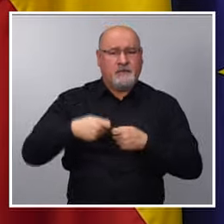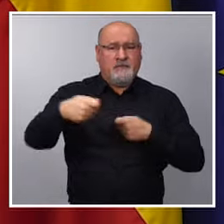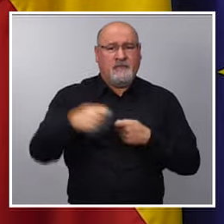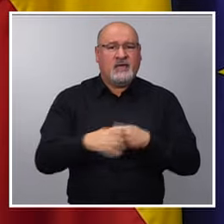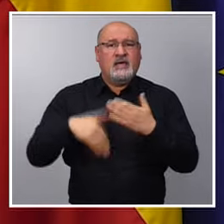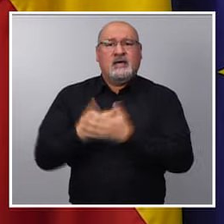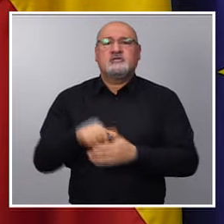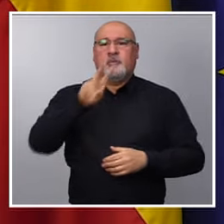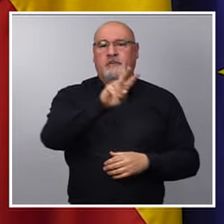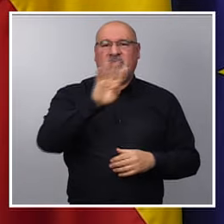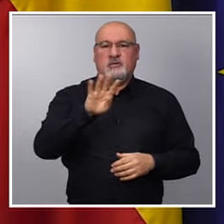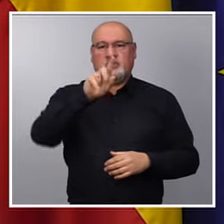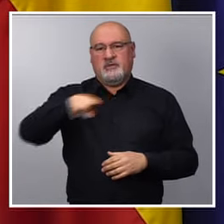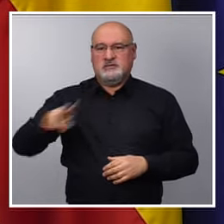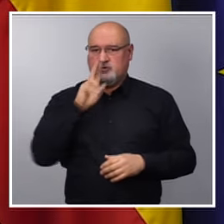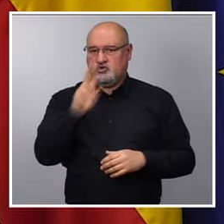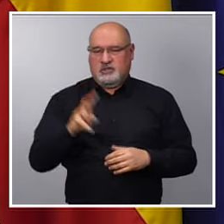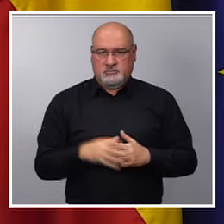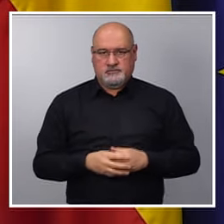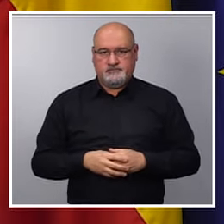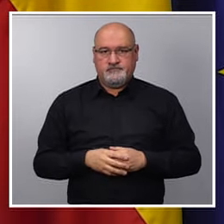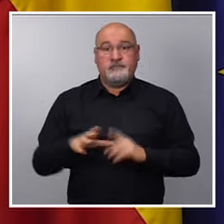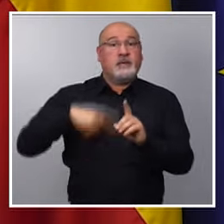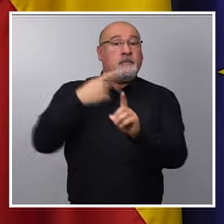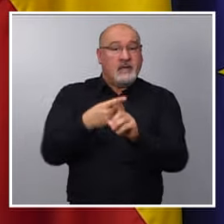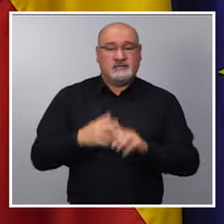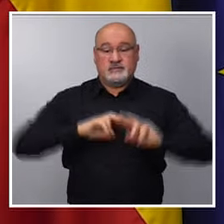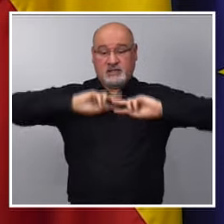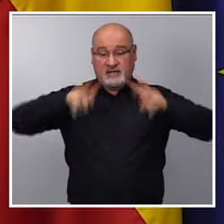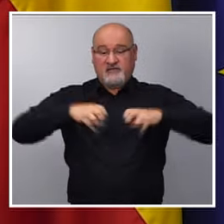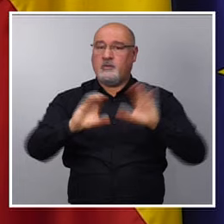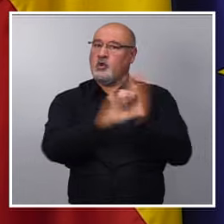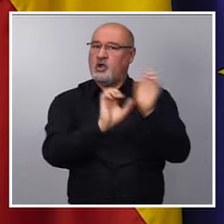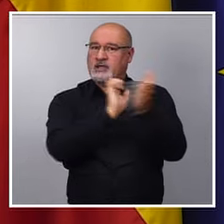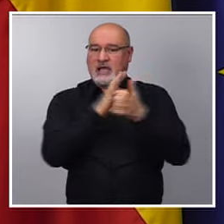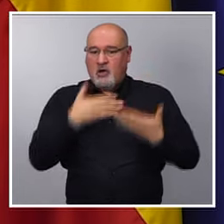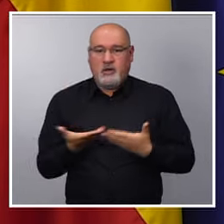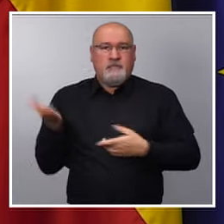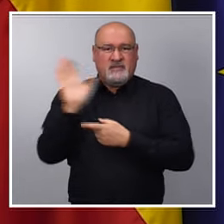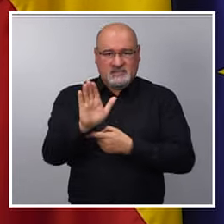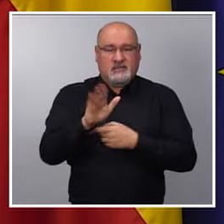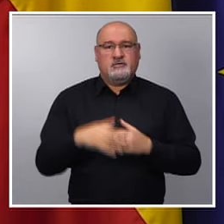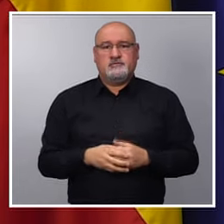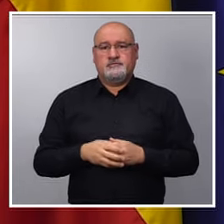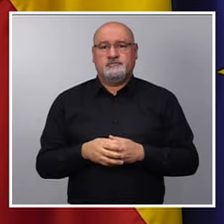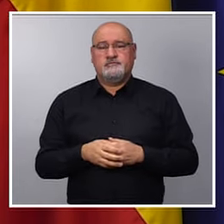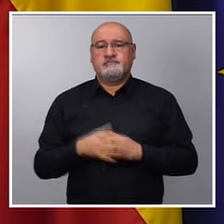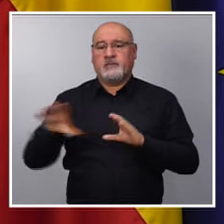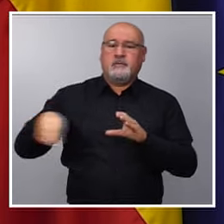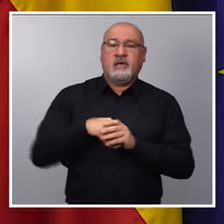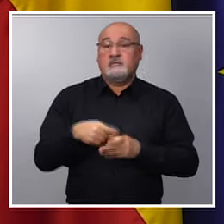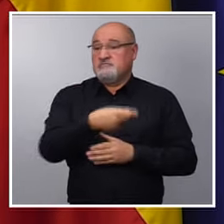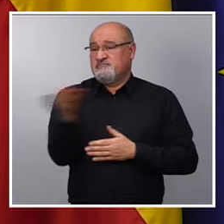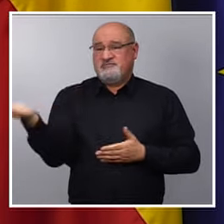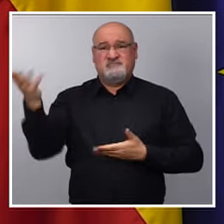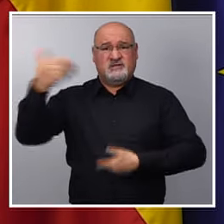24 meses. Además, en la reforma del código penal que hoy presentamos incorporamos una demanda que hemos